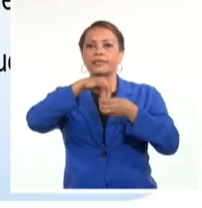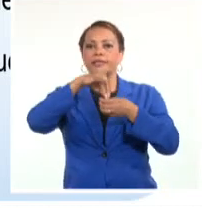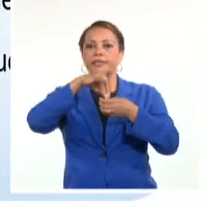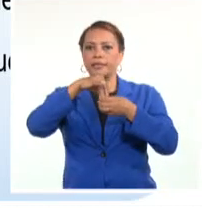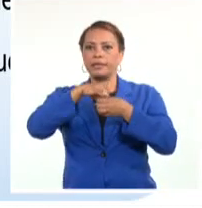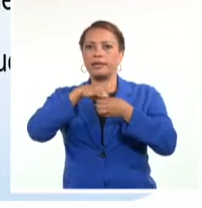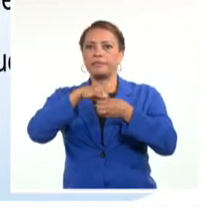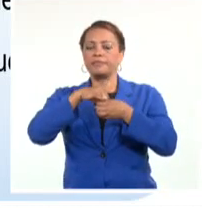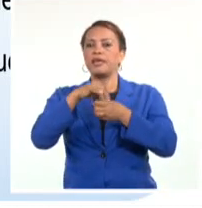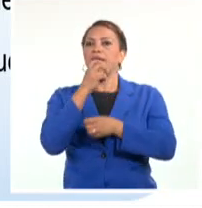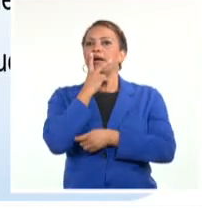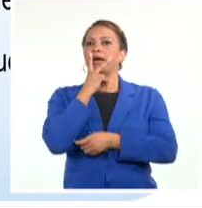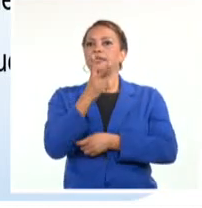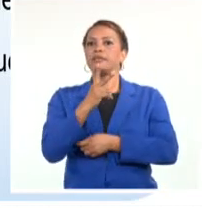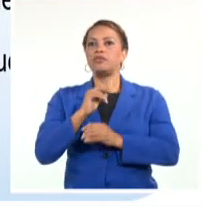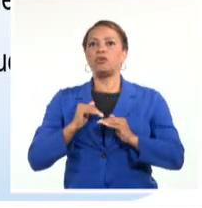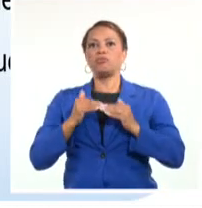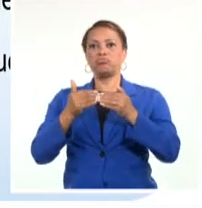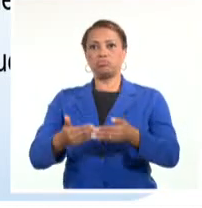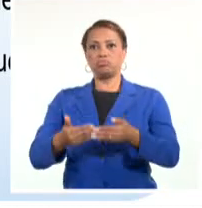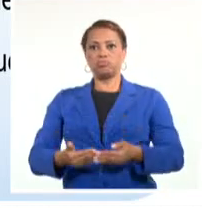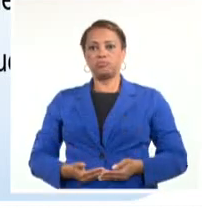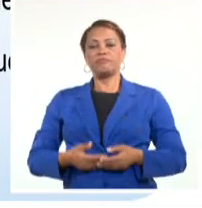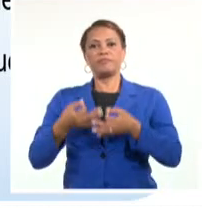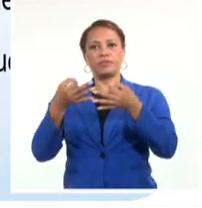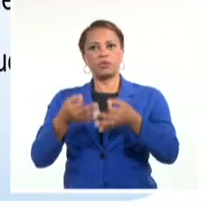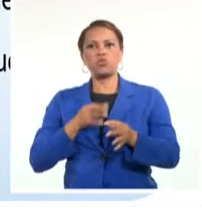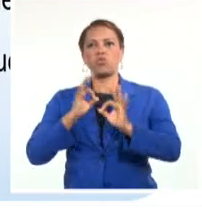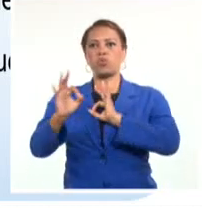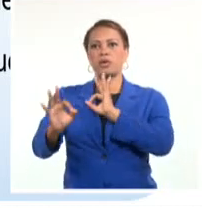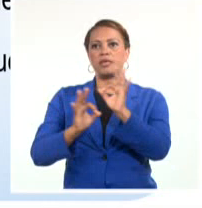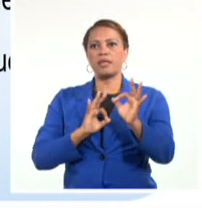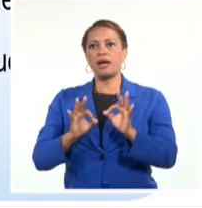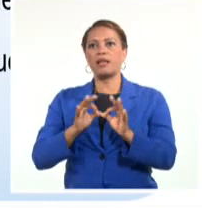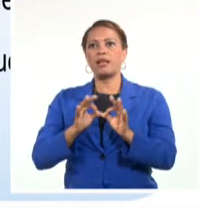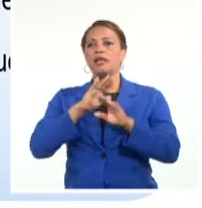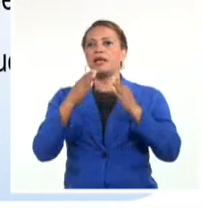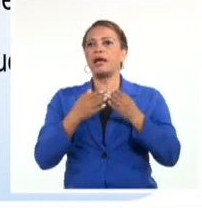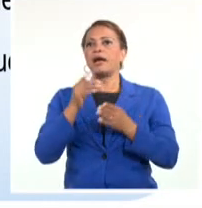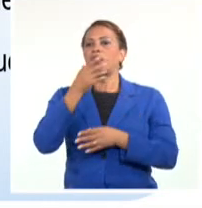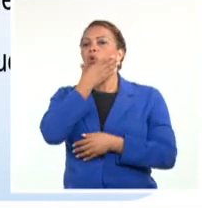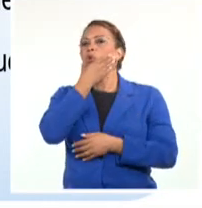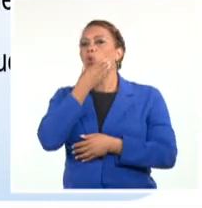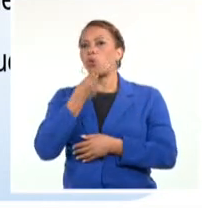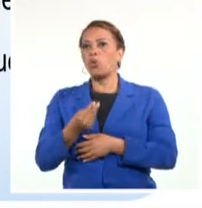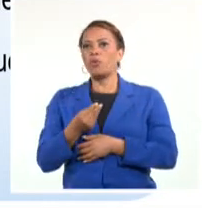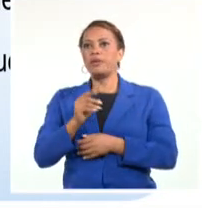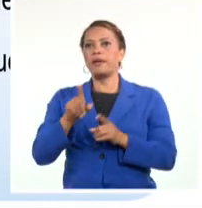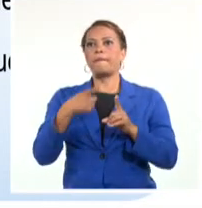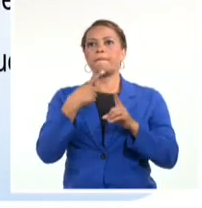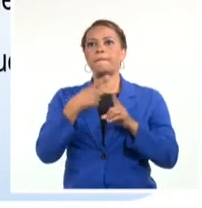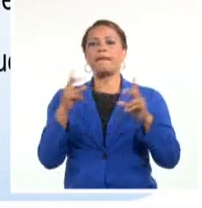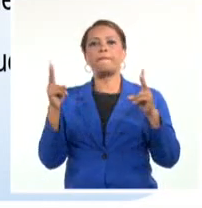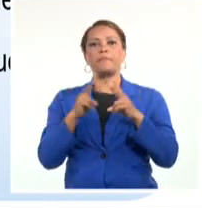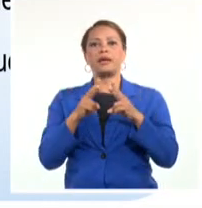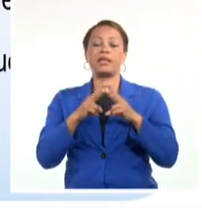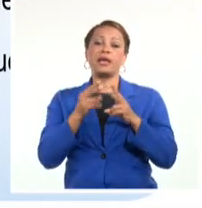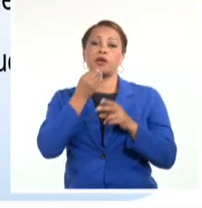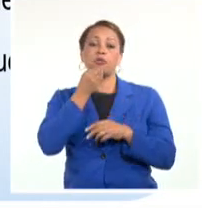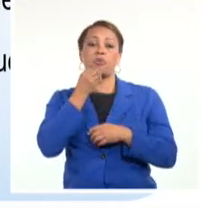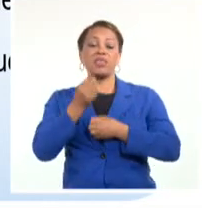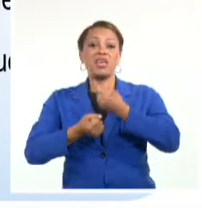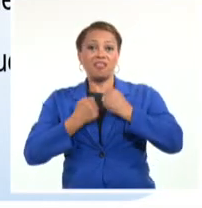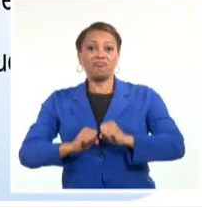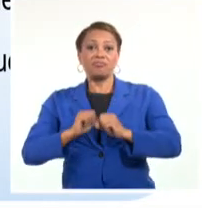la atención a la maternidad segura, la fecundidad adolescente y la pareja infértil,